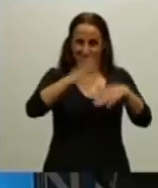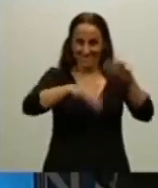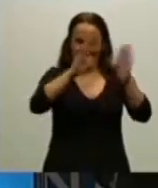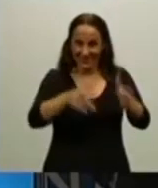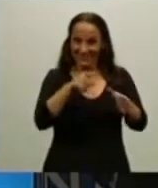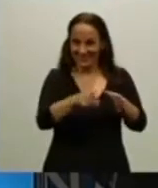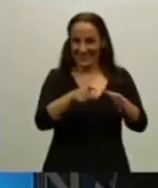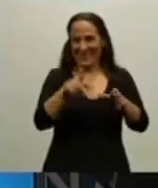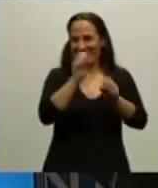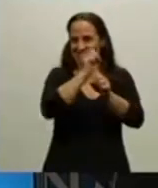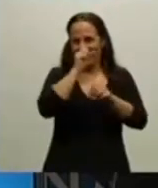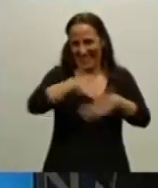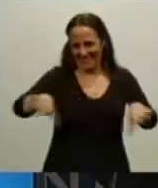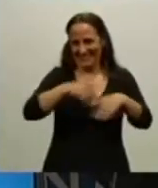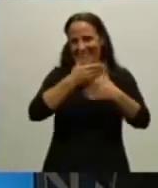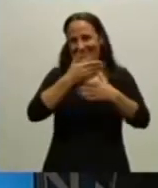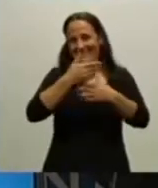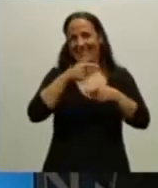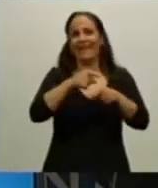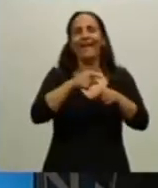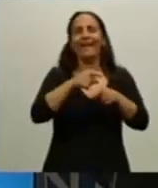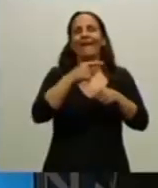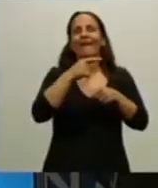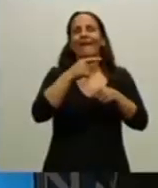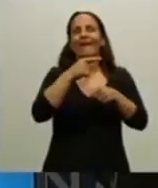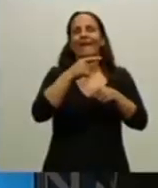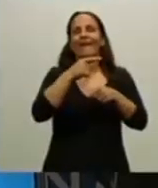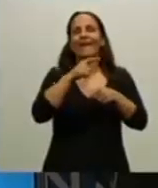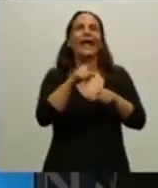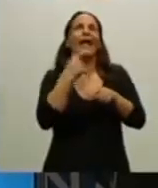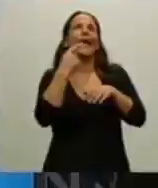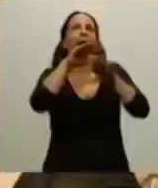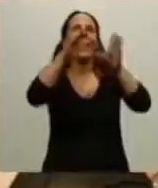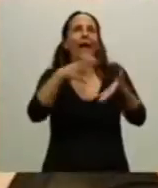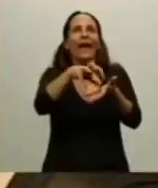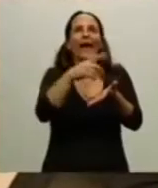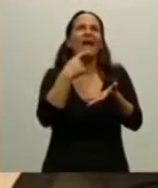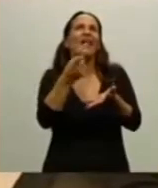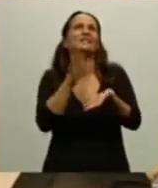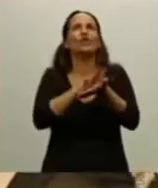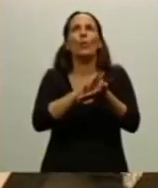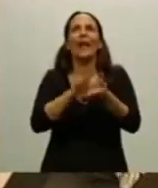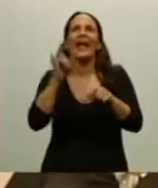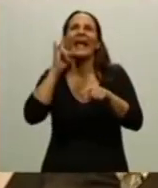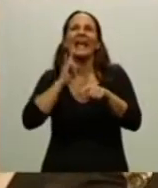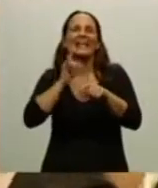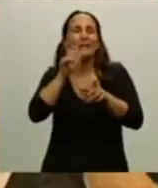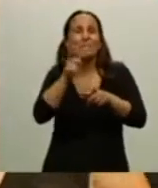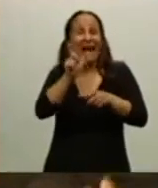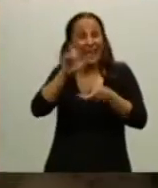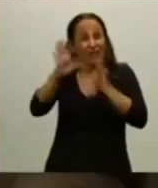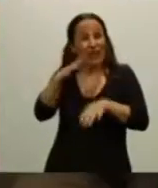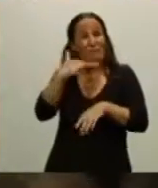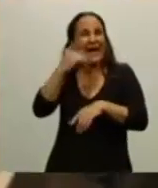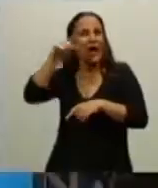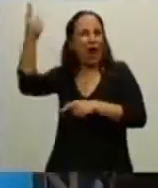que no habla de aparca el carro, ni dame leche de la nevera, sino